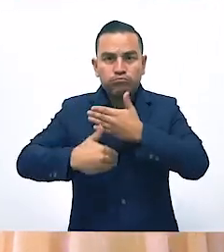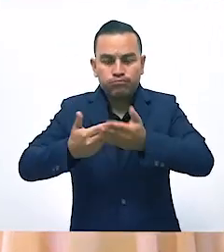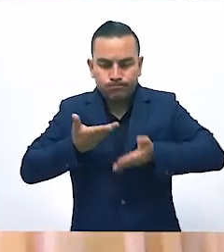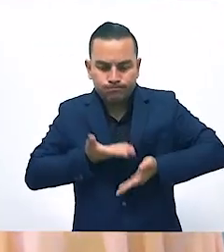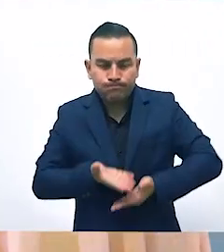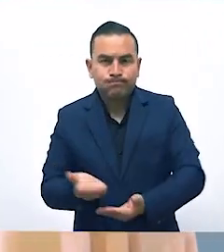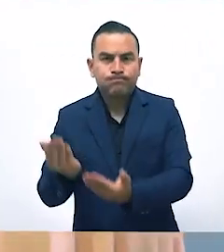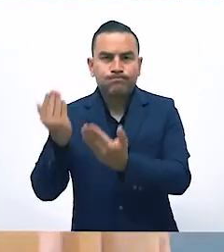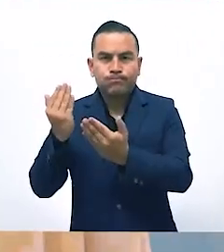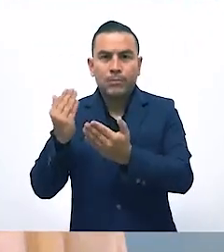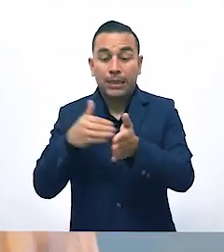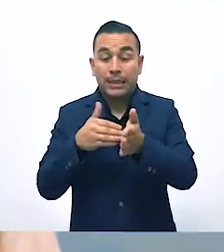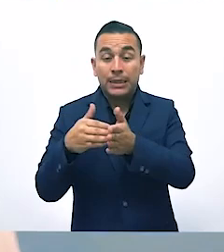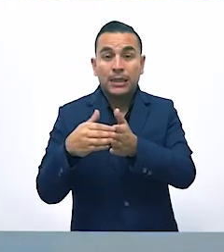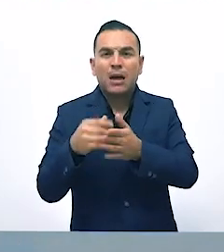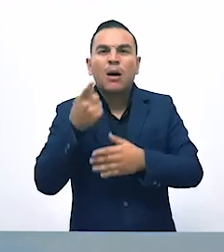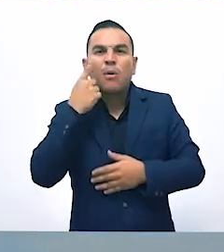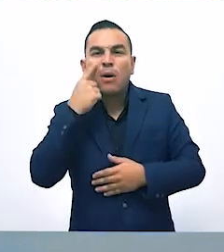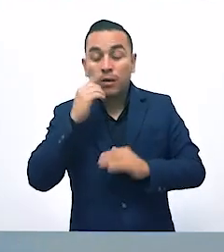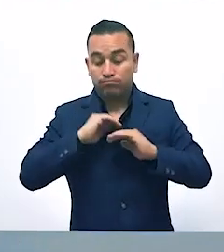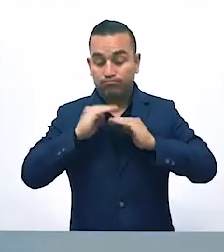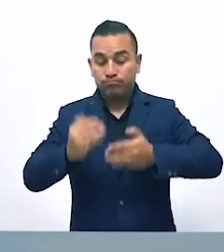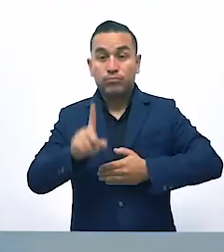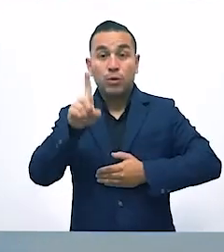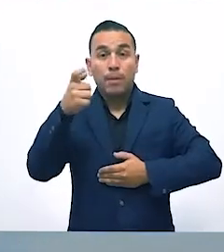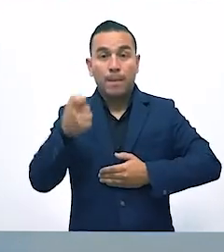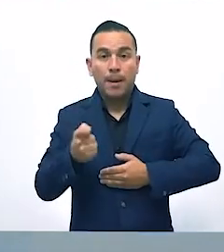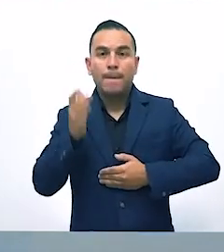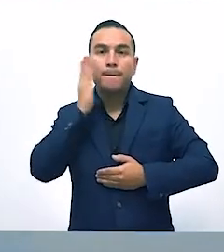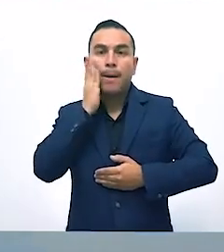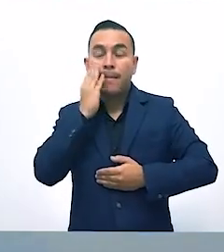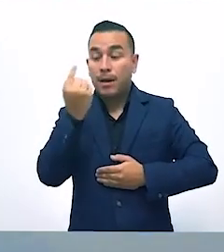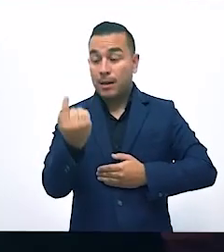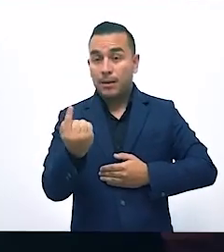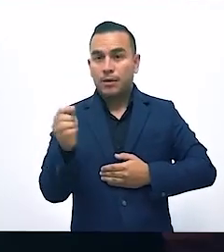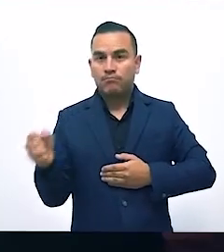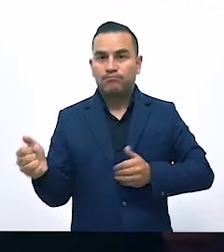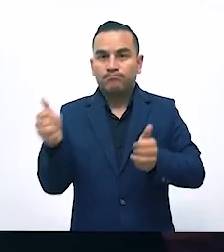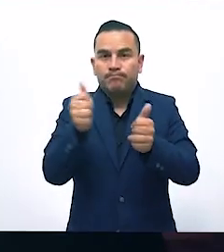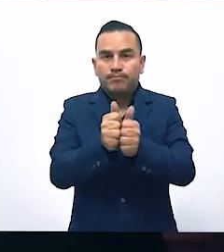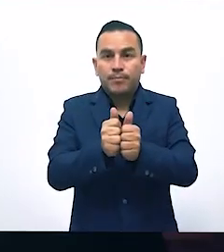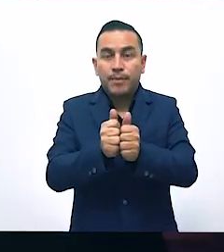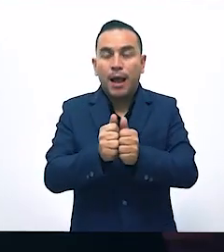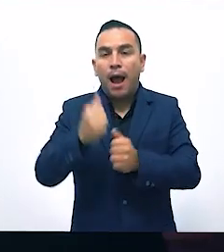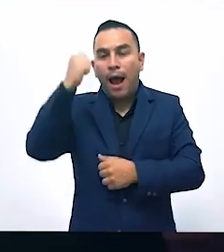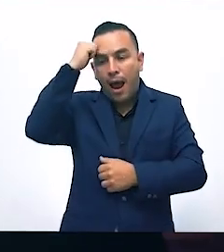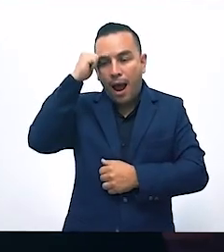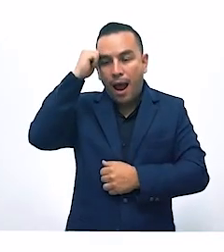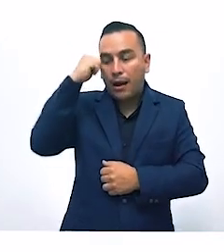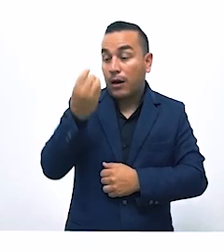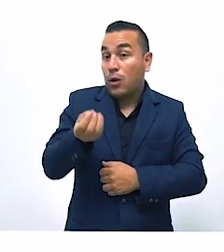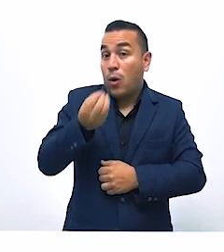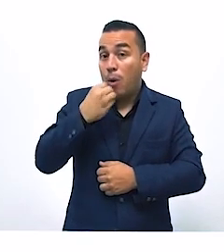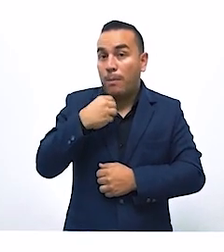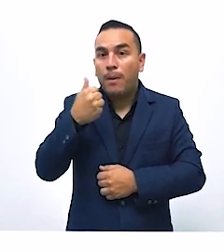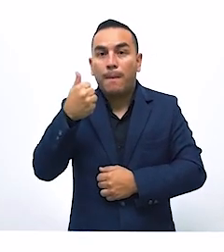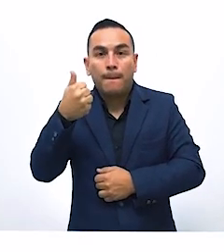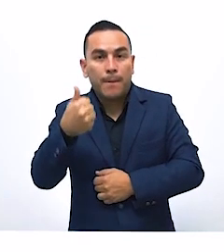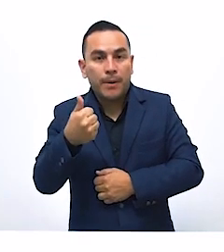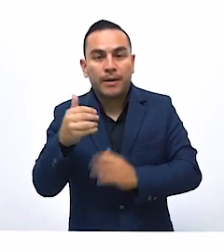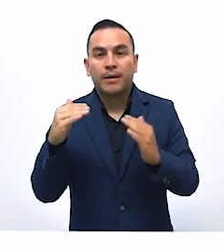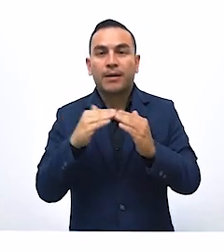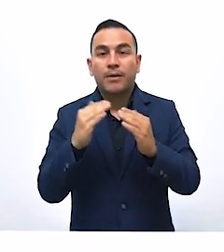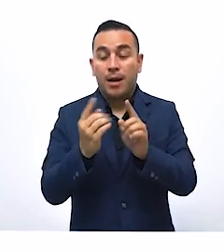sesiones inician desde el primer control prenatal. La mamá y su acompañante aprenden sobre nutrición y hábitos saludables,